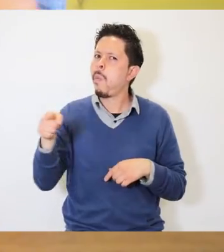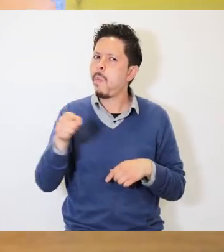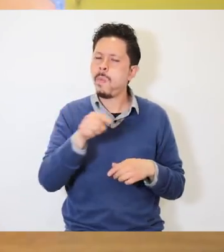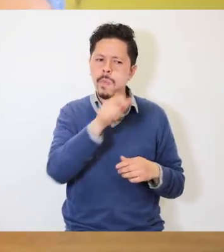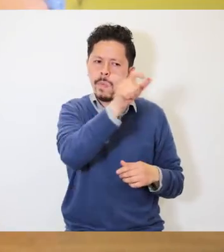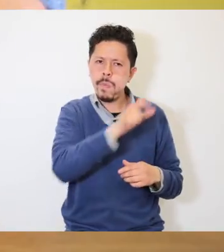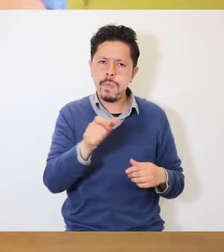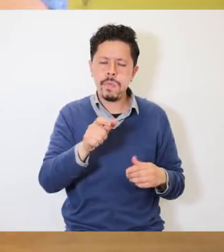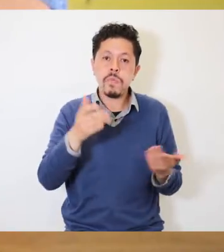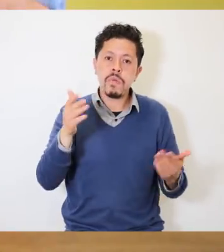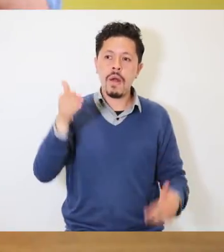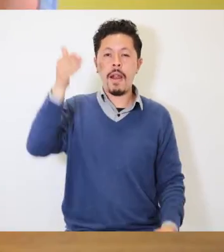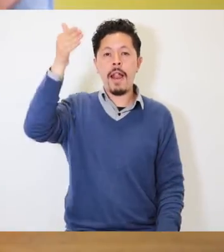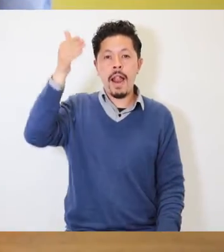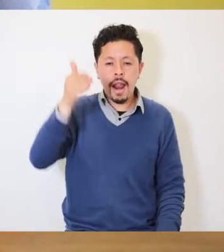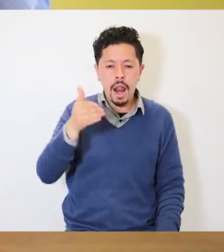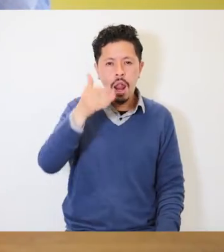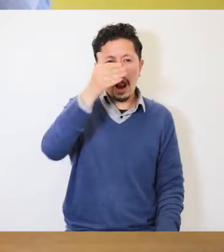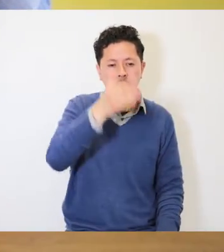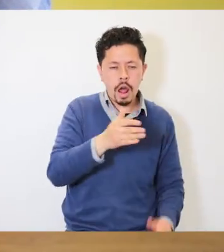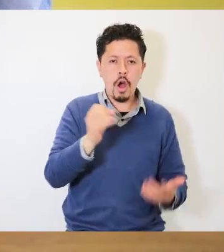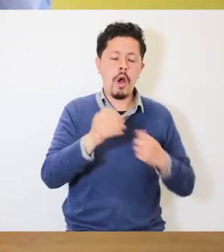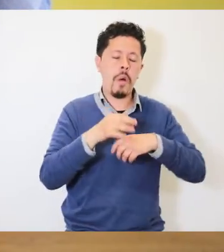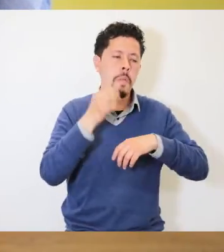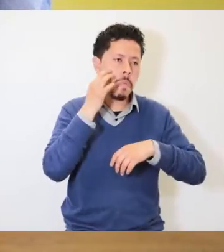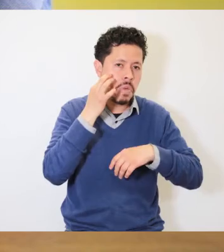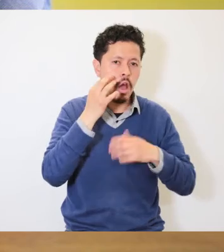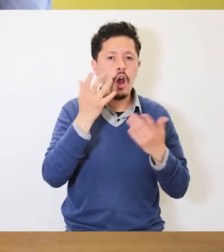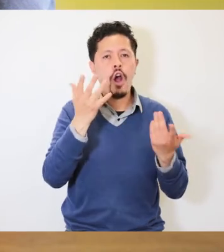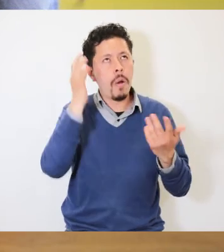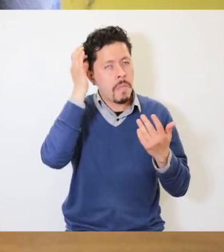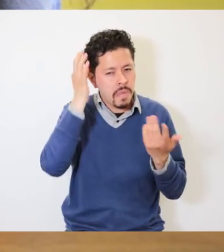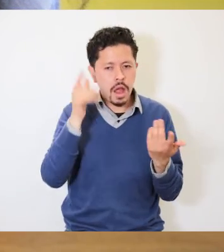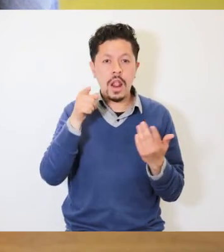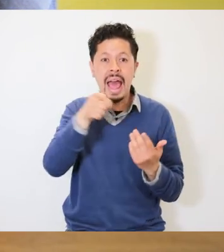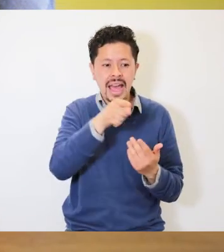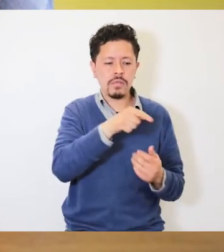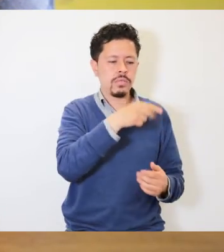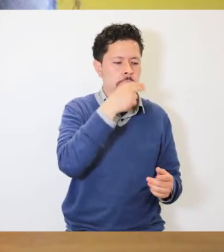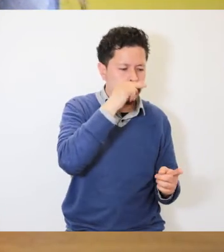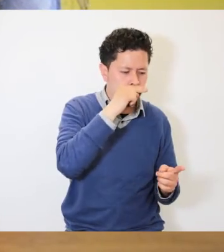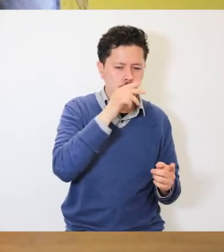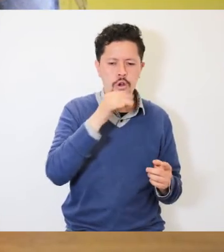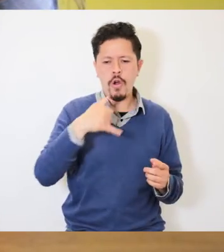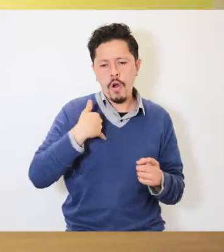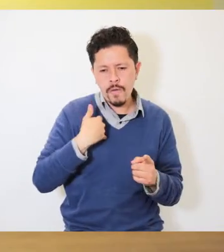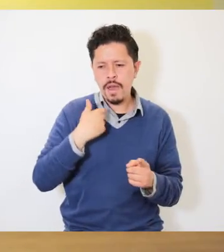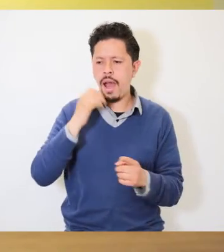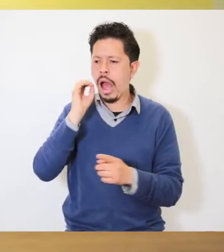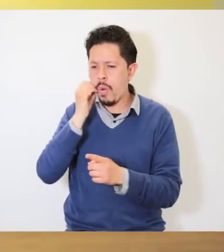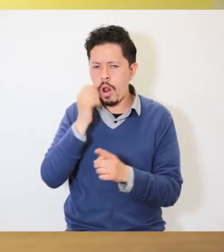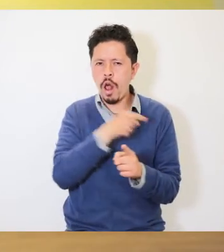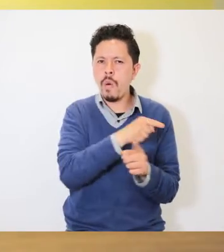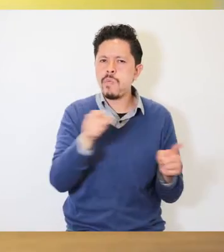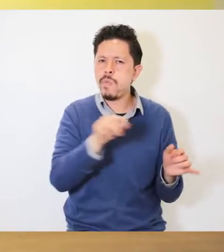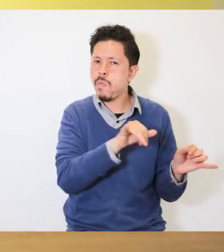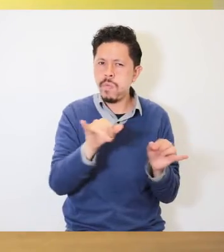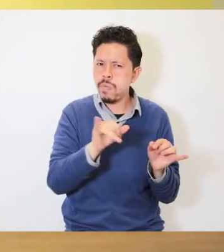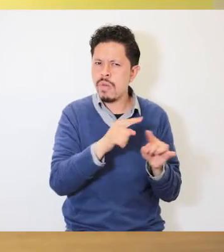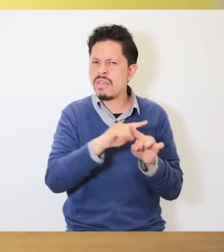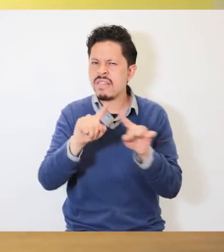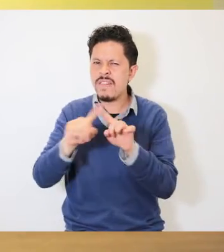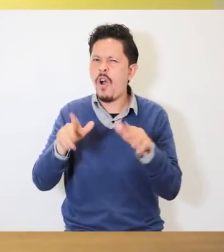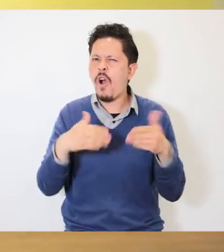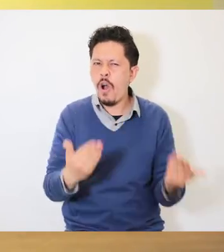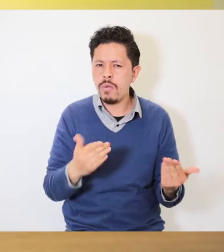cómo son estos detalles cuando somos niños y niñas, jóvenes y abuelos. Registren las